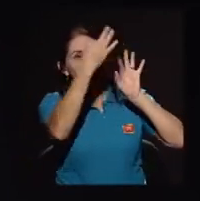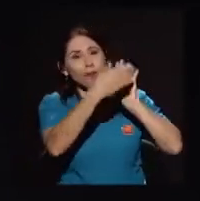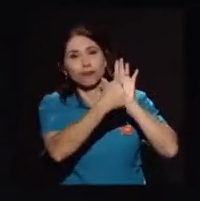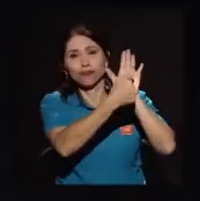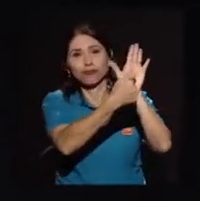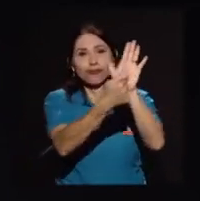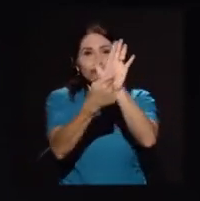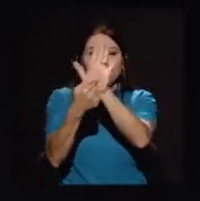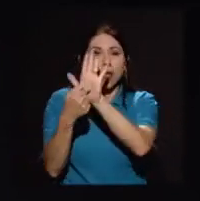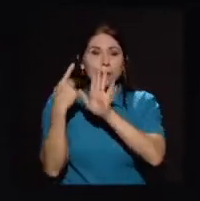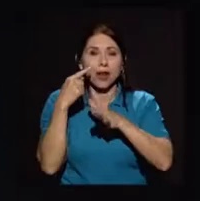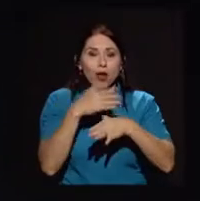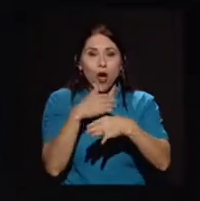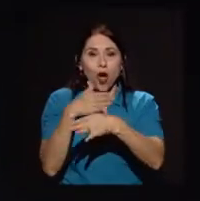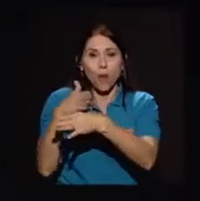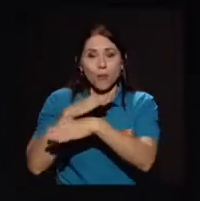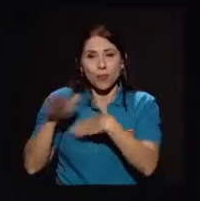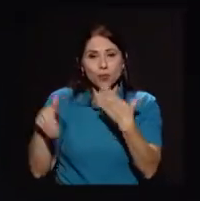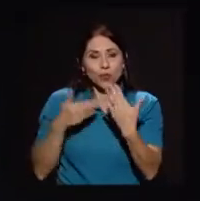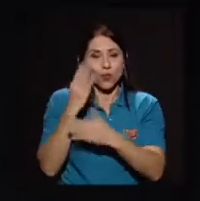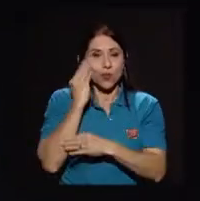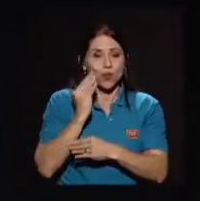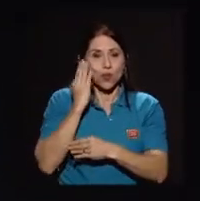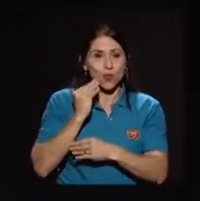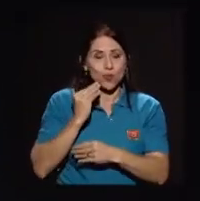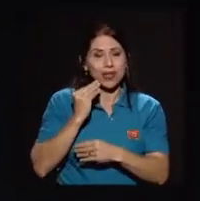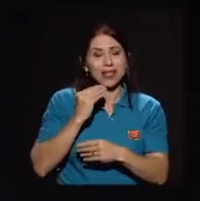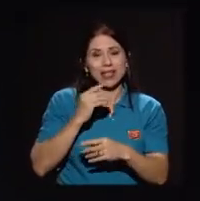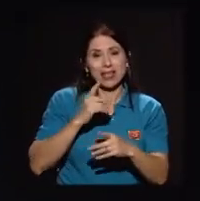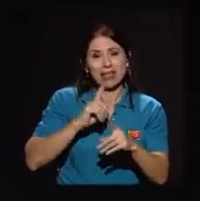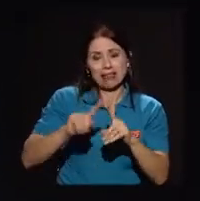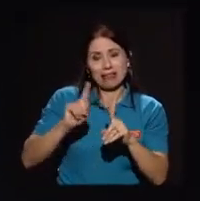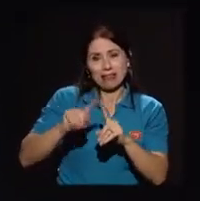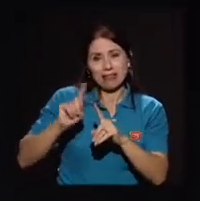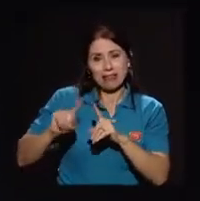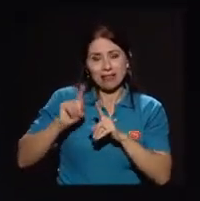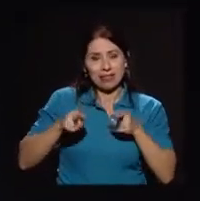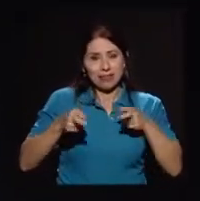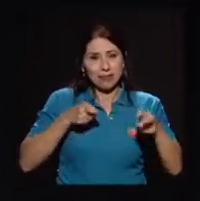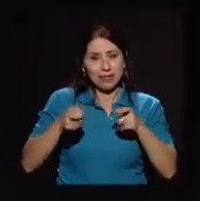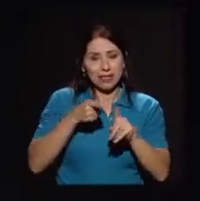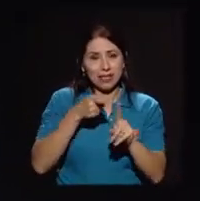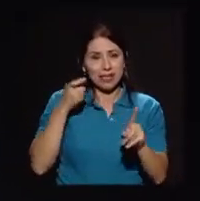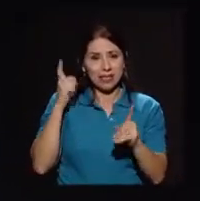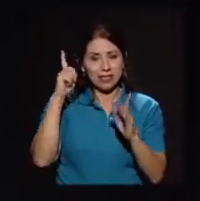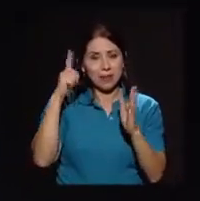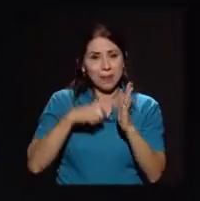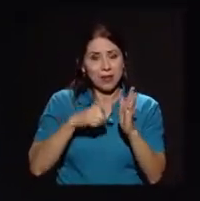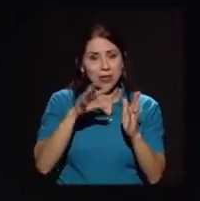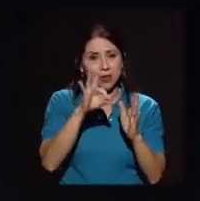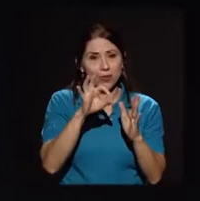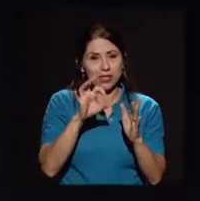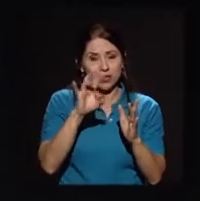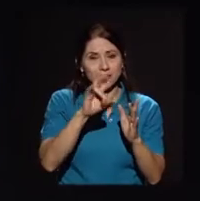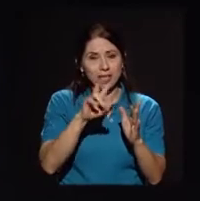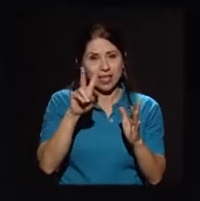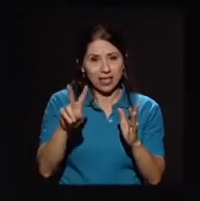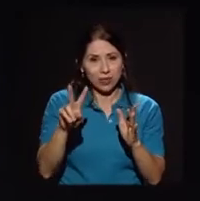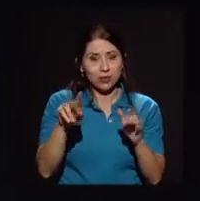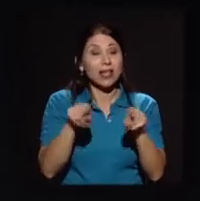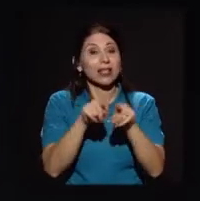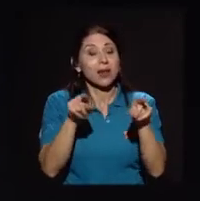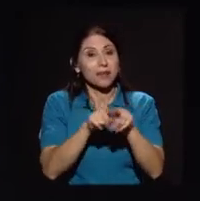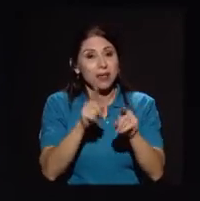experiencias de cada una de esas administraciones que vienen desde 1972 y desde 74, que fue el primer